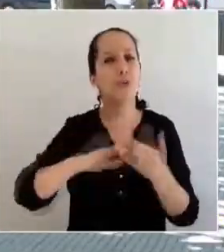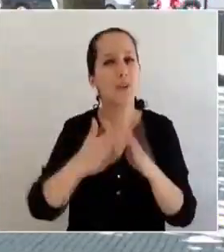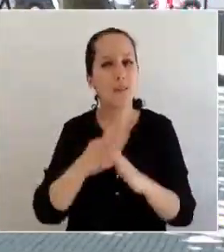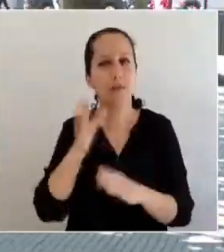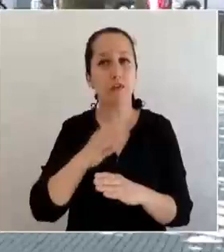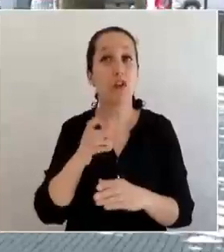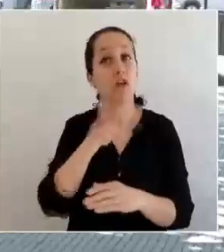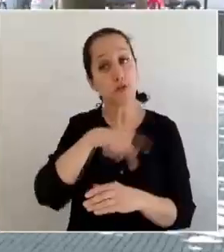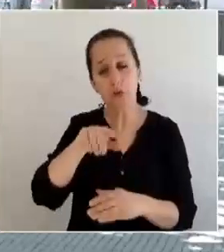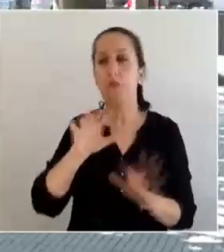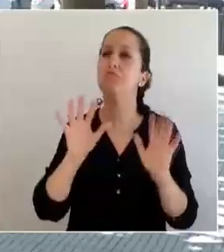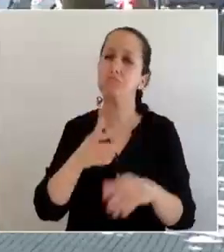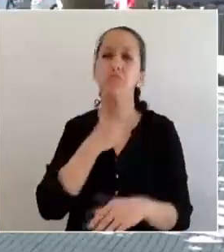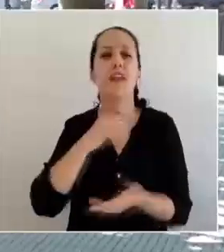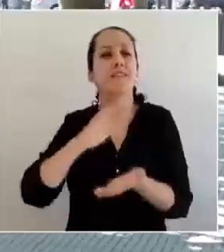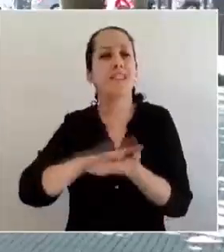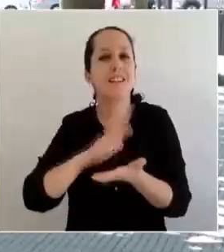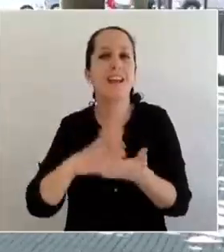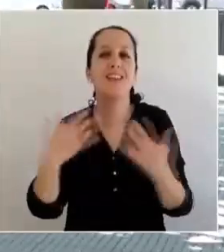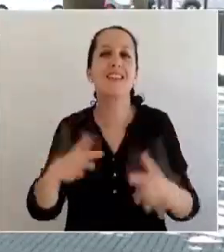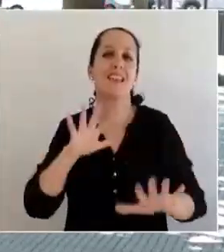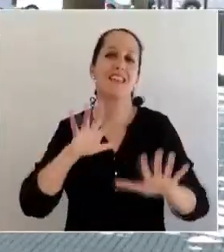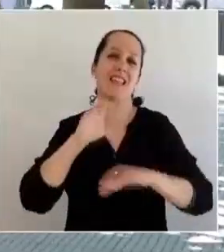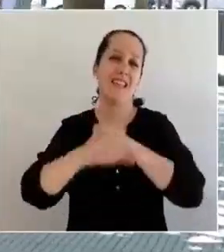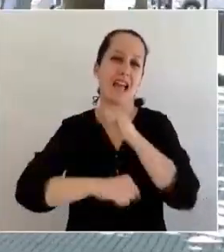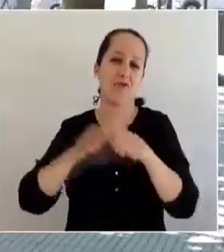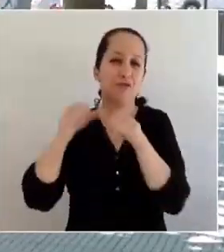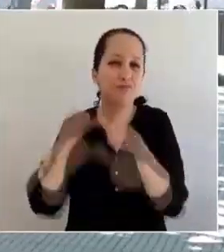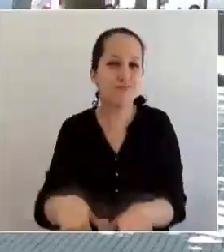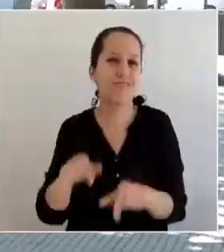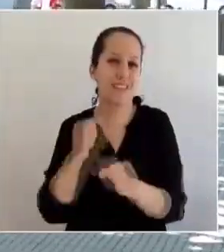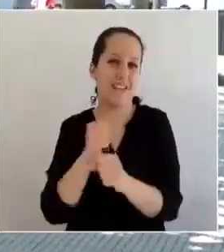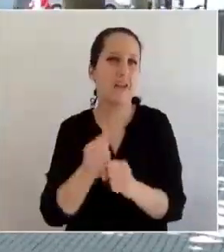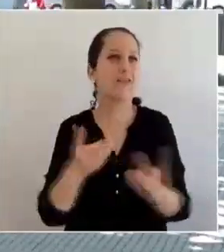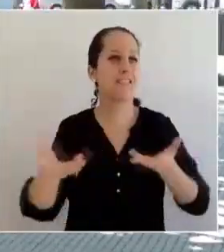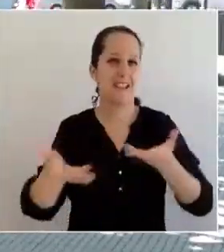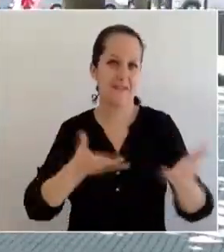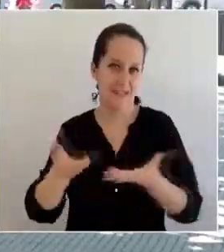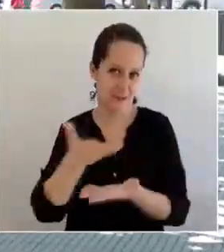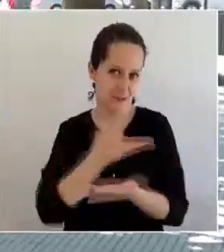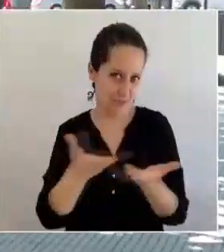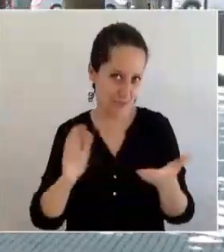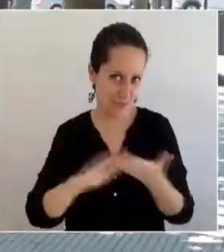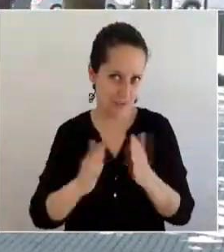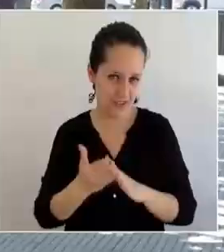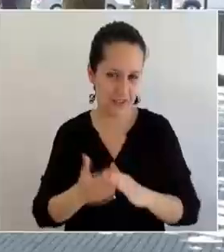querido celebrar todos en conjunto 10 años de trabajo al servicio de la comunidad.